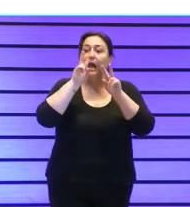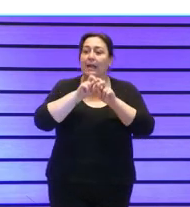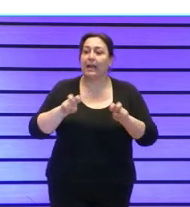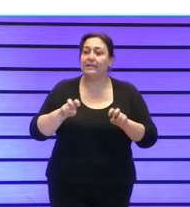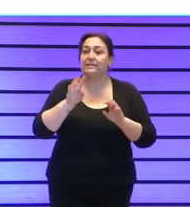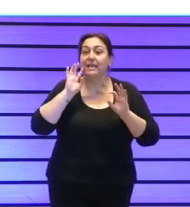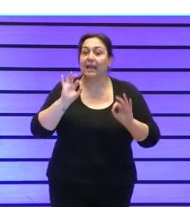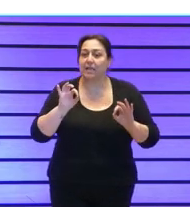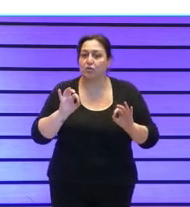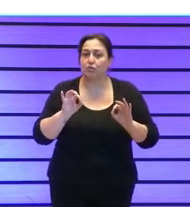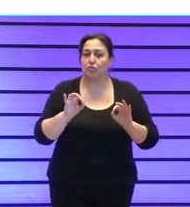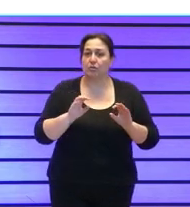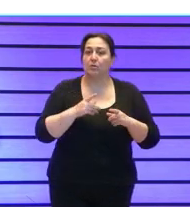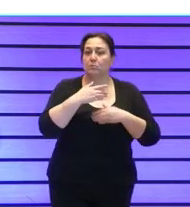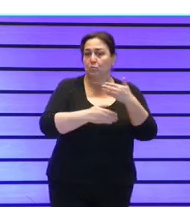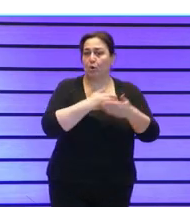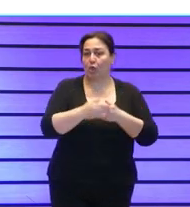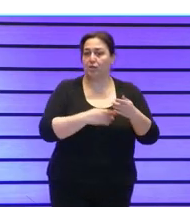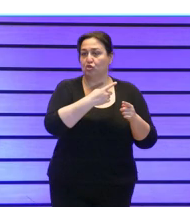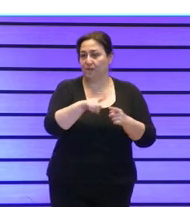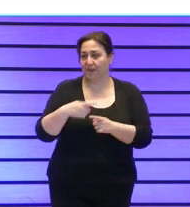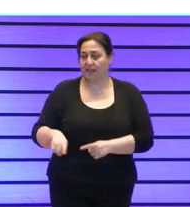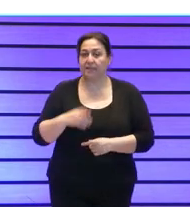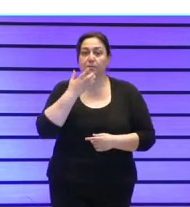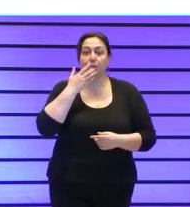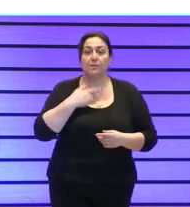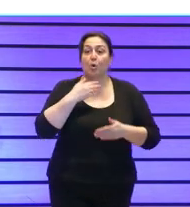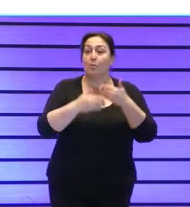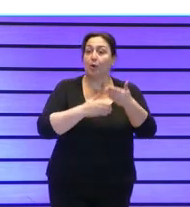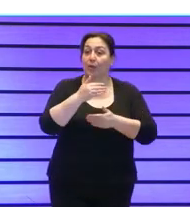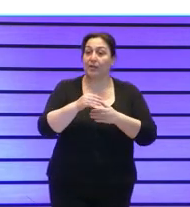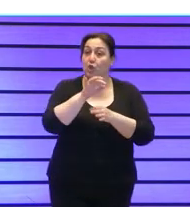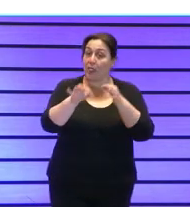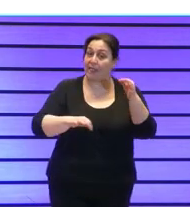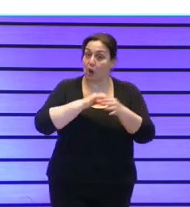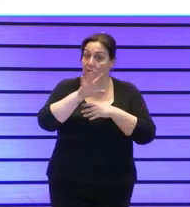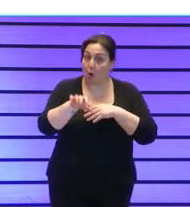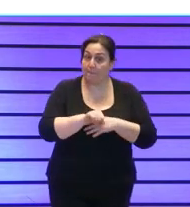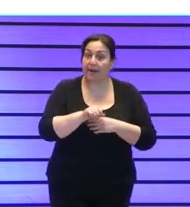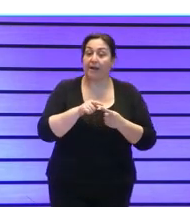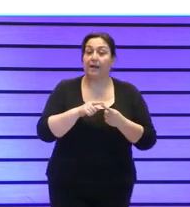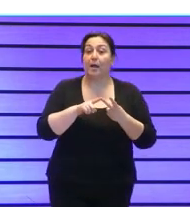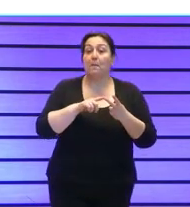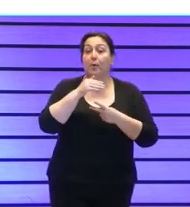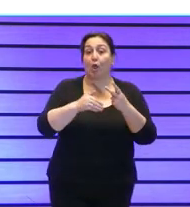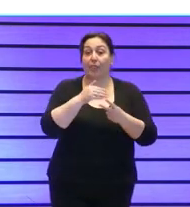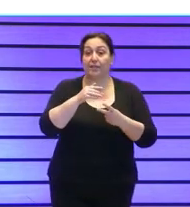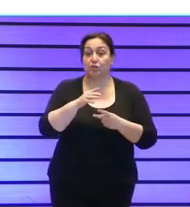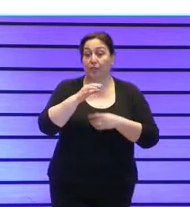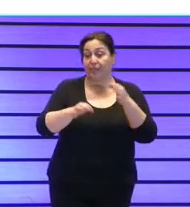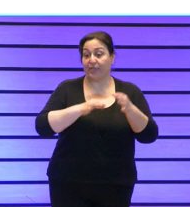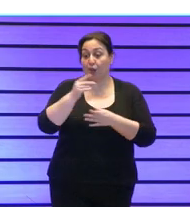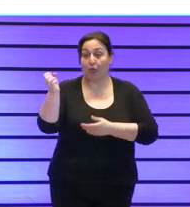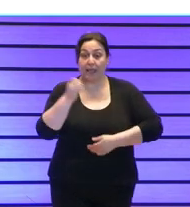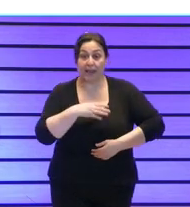riesgo de diferentes procesos como puede ser el proceso del ciclo de compra el proceso del ciclo de ingreso